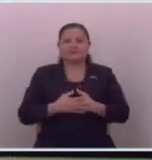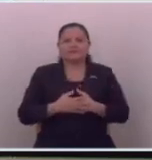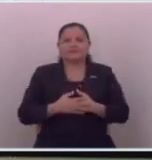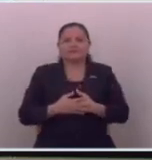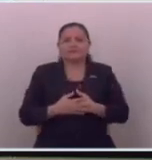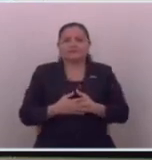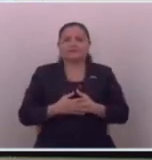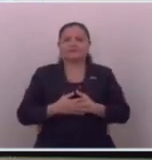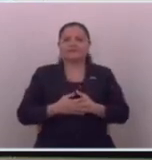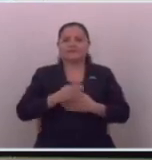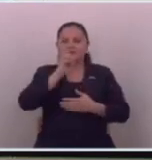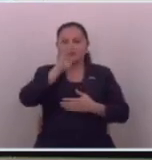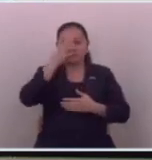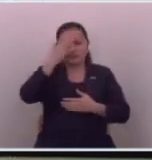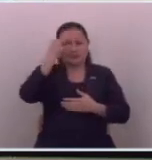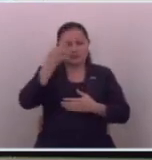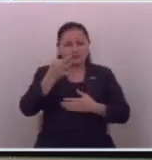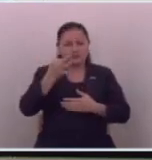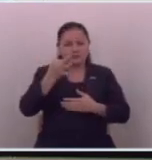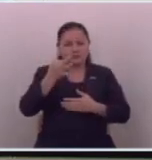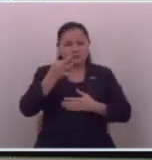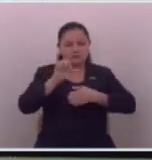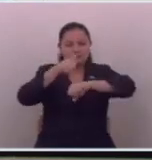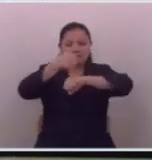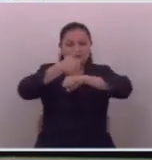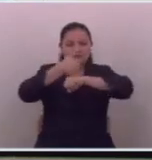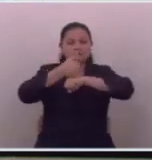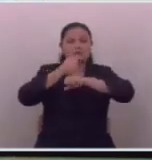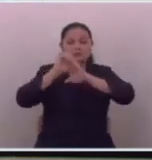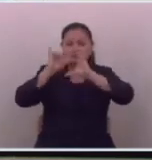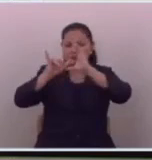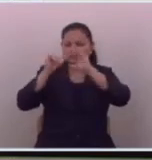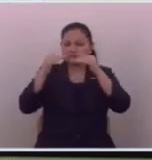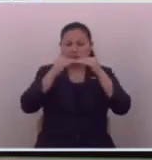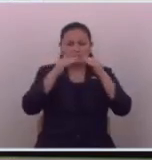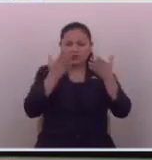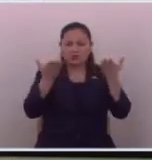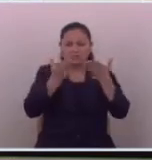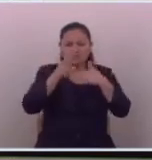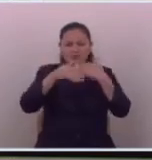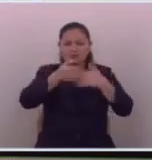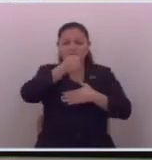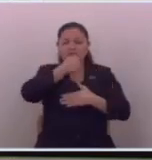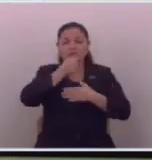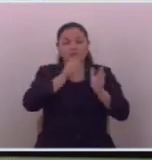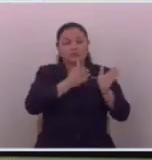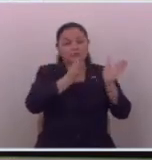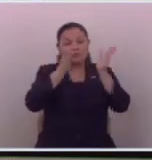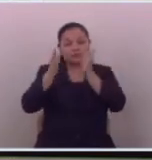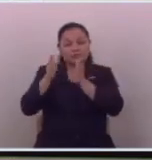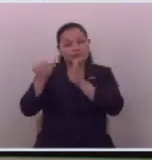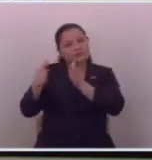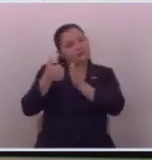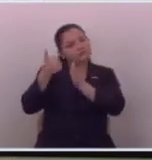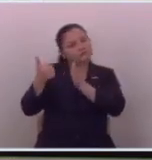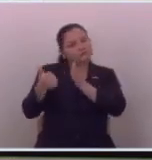y dijo que creo que era creador de contenido pero aparte de eso